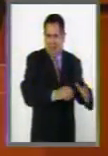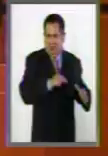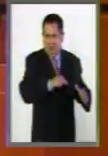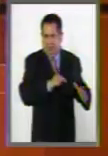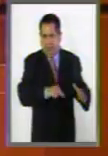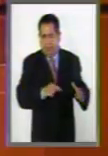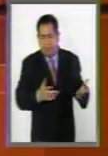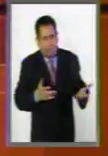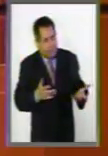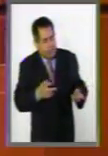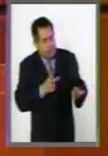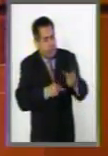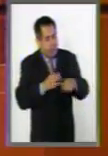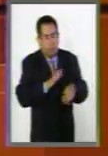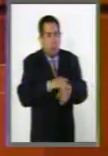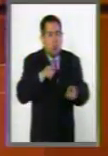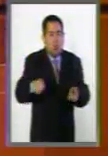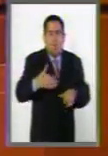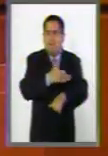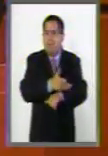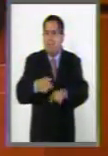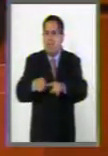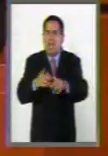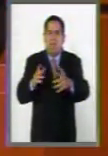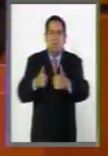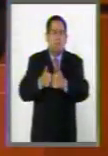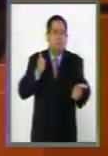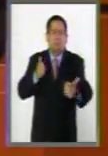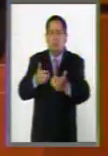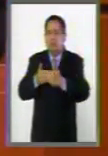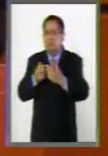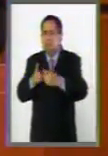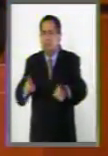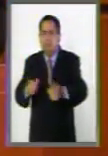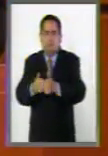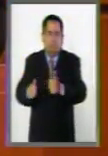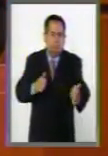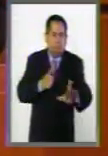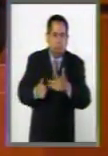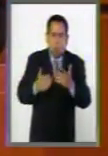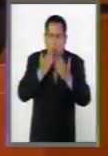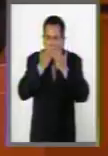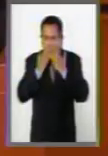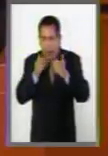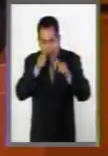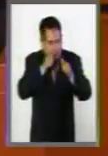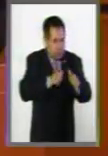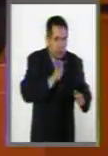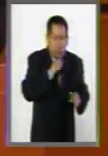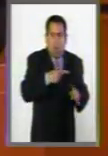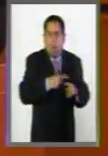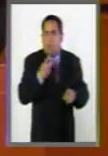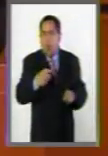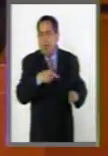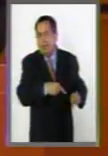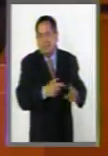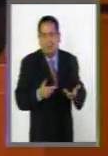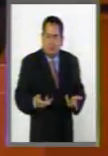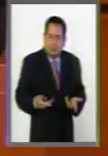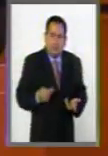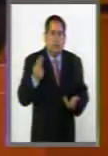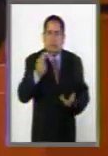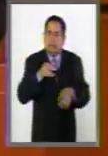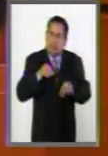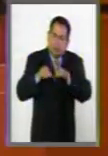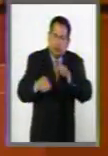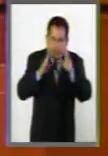producto de una familia que ya no está integrada o bien que no se tiene la atención adecuada. Necesitamos trabajar.